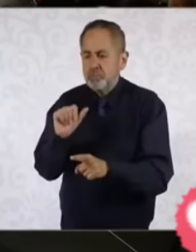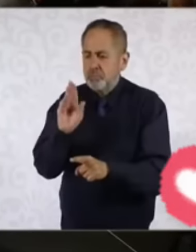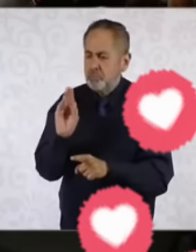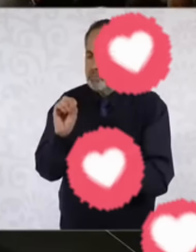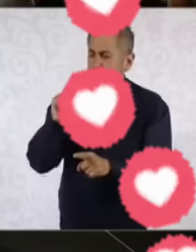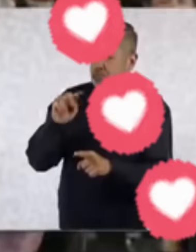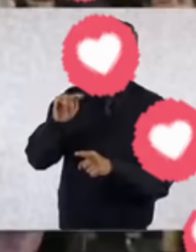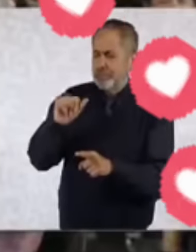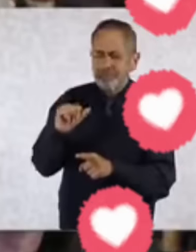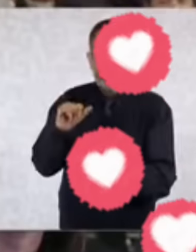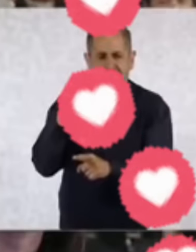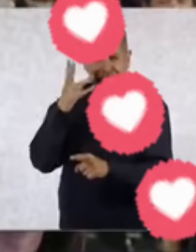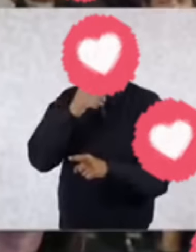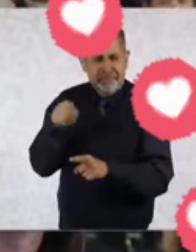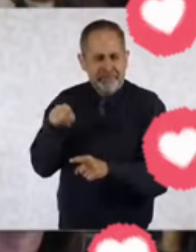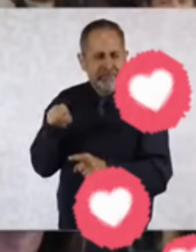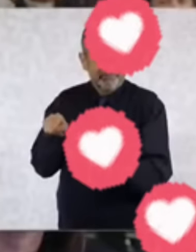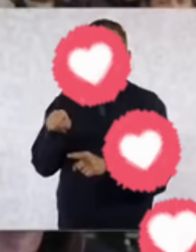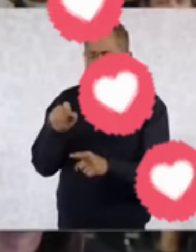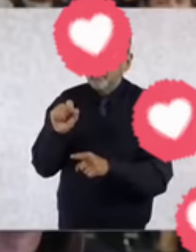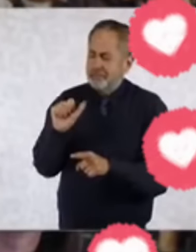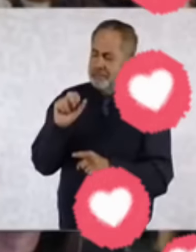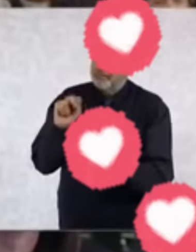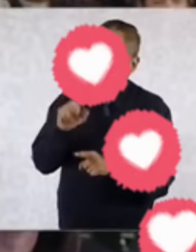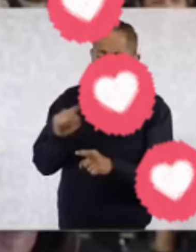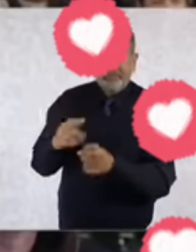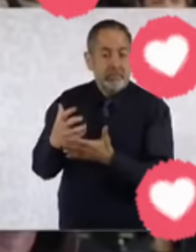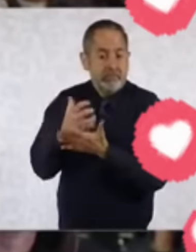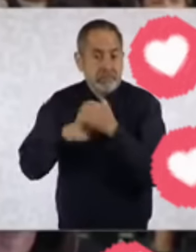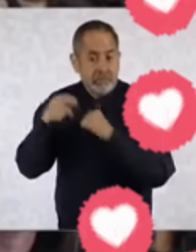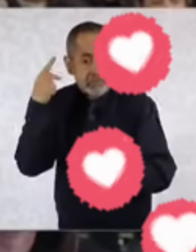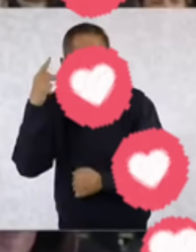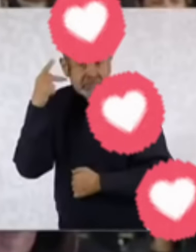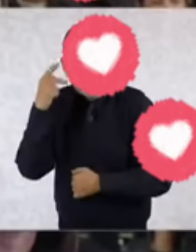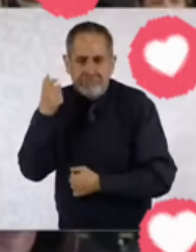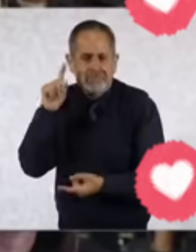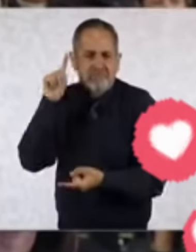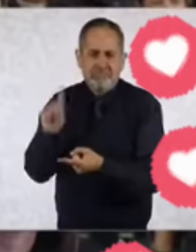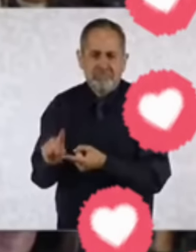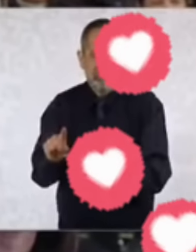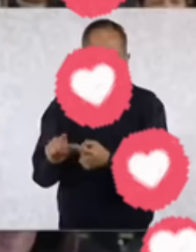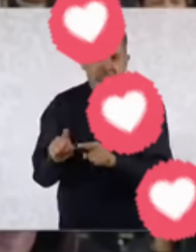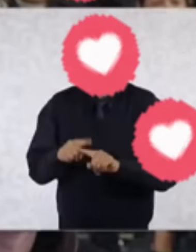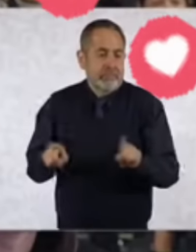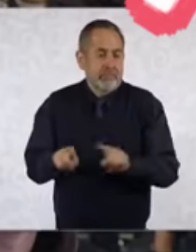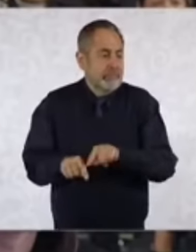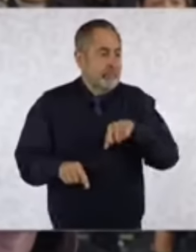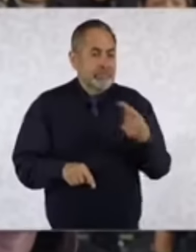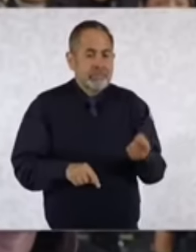ahí en Puebla, pues no gana lo mismo que, por ejemplo, el Canelo,